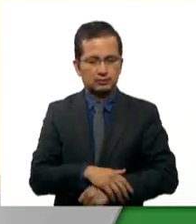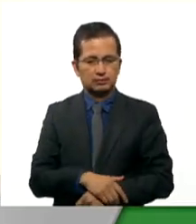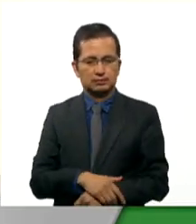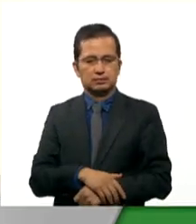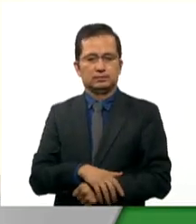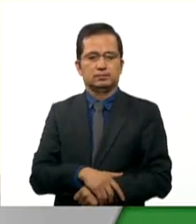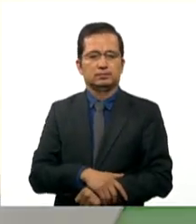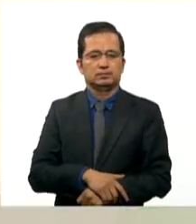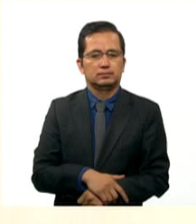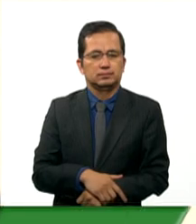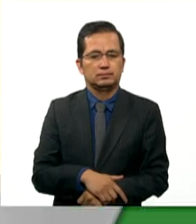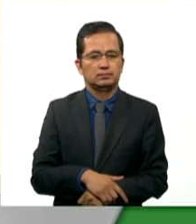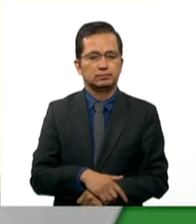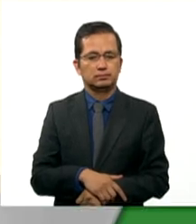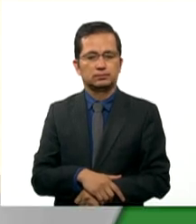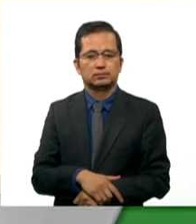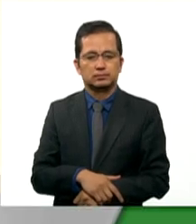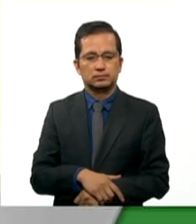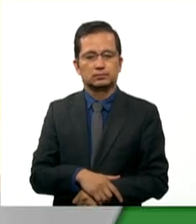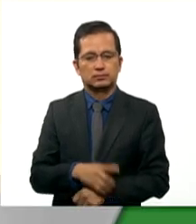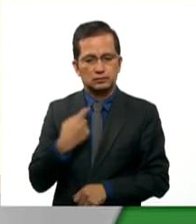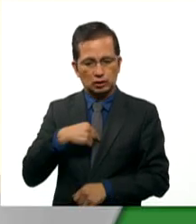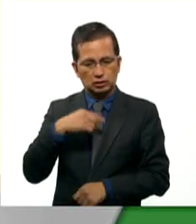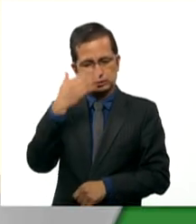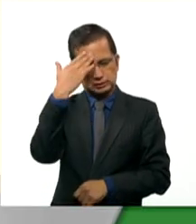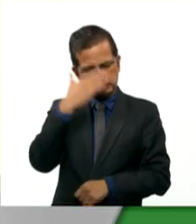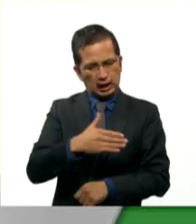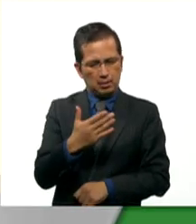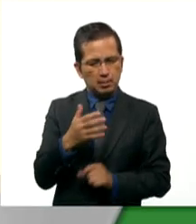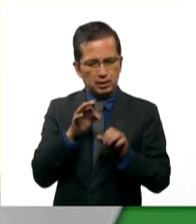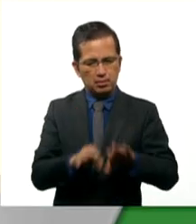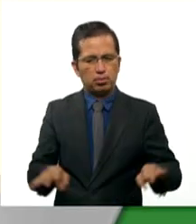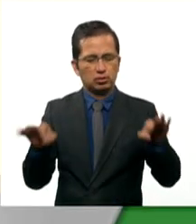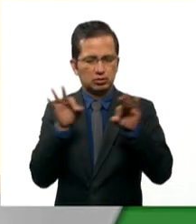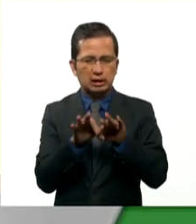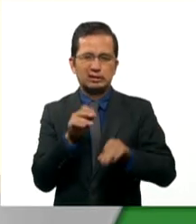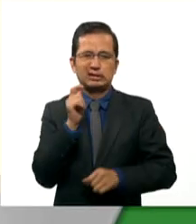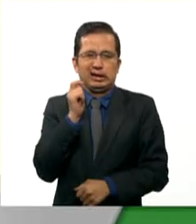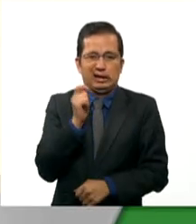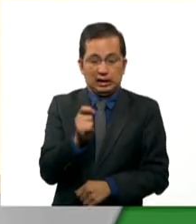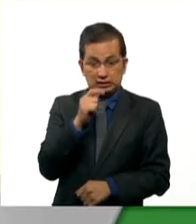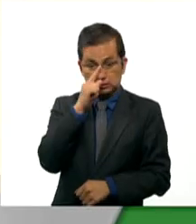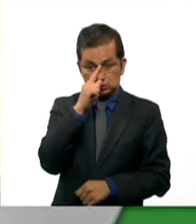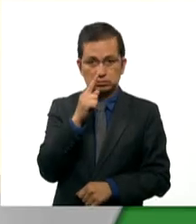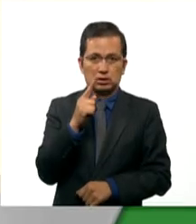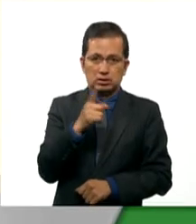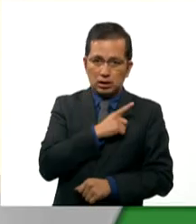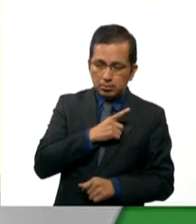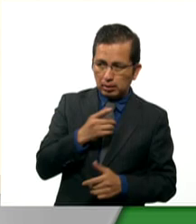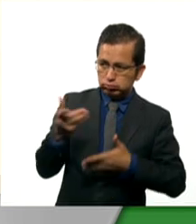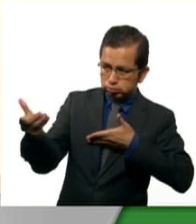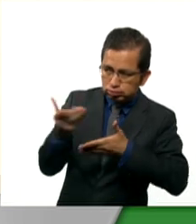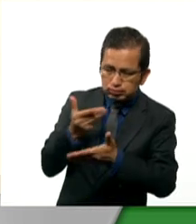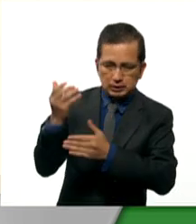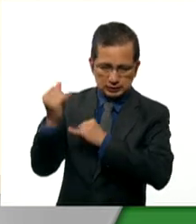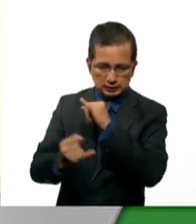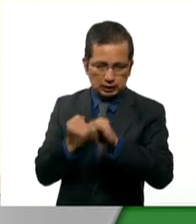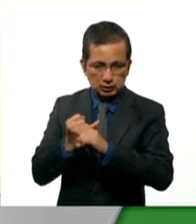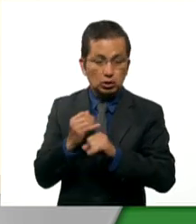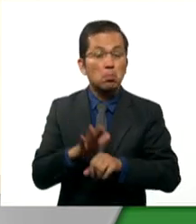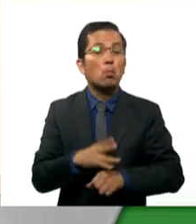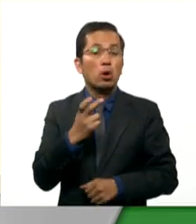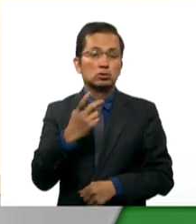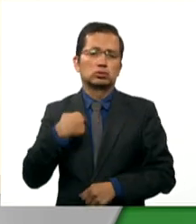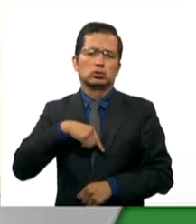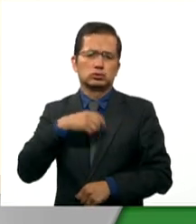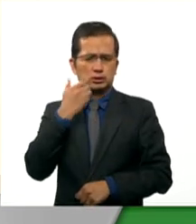Conscientes de la importancia de la diplomacia parlamentaria, tenemos como una alta prioridad trabajar con ustedes,